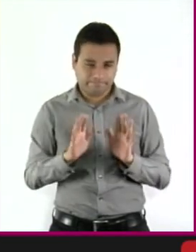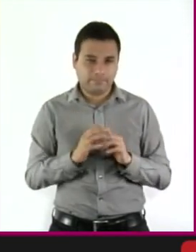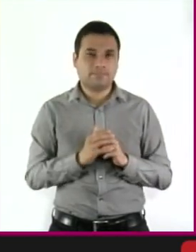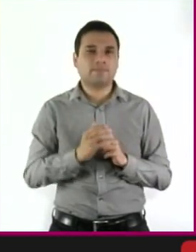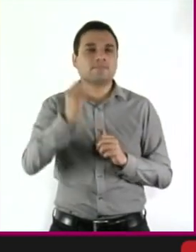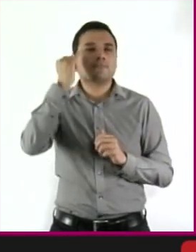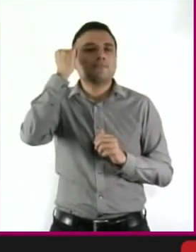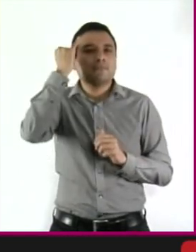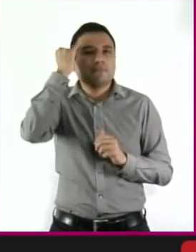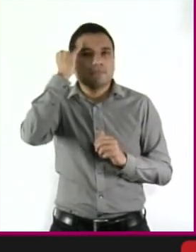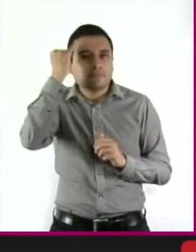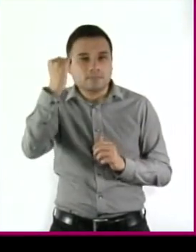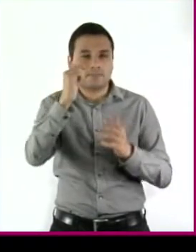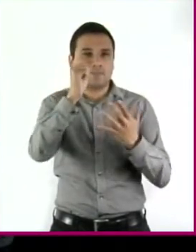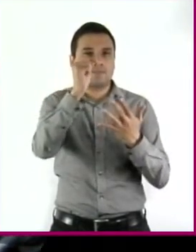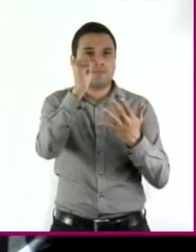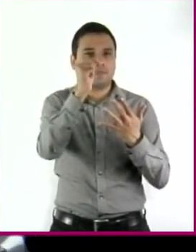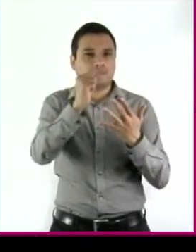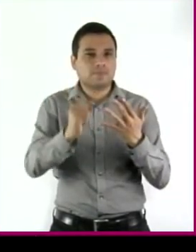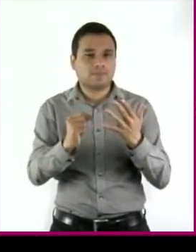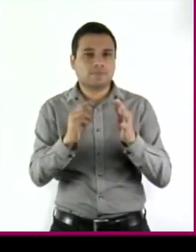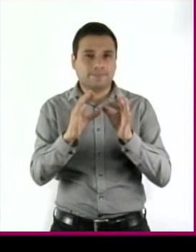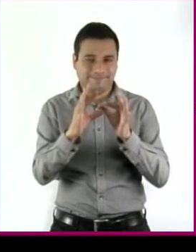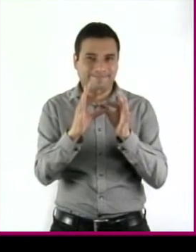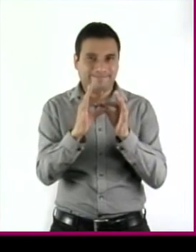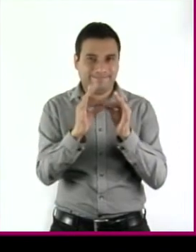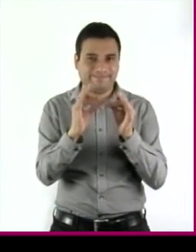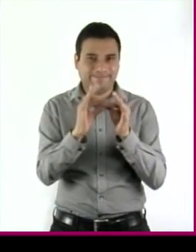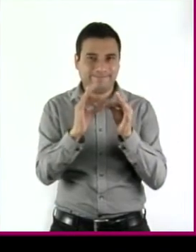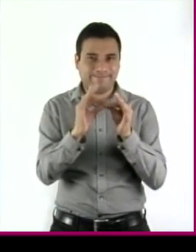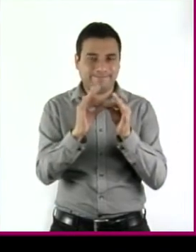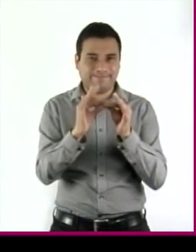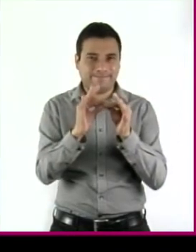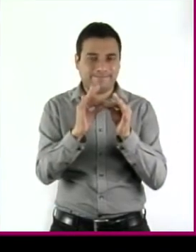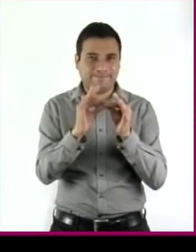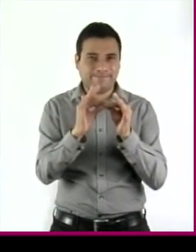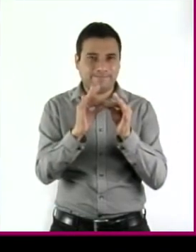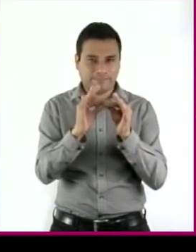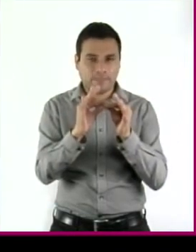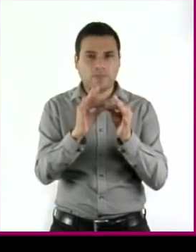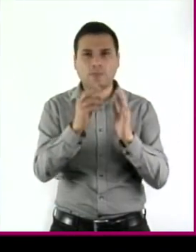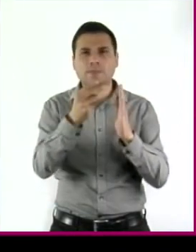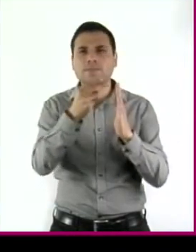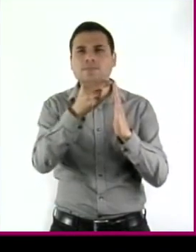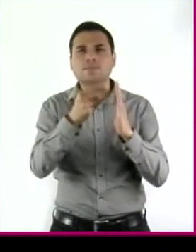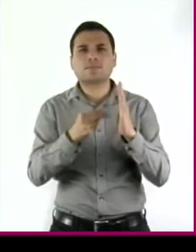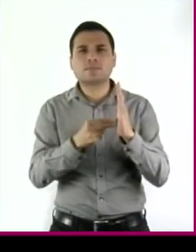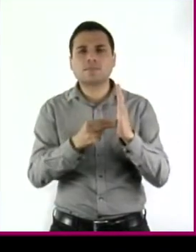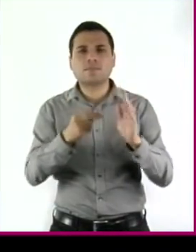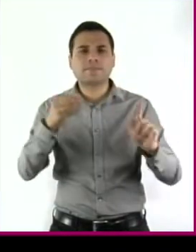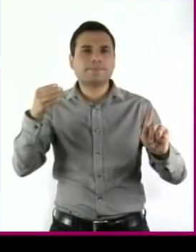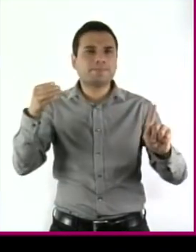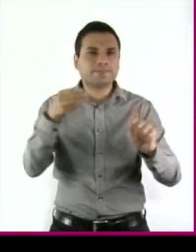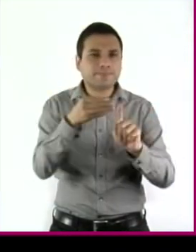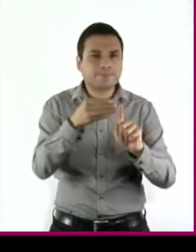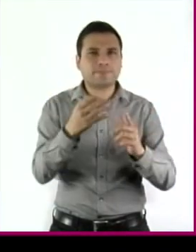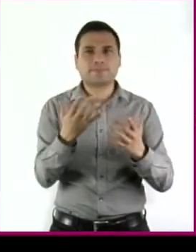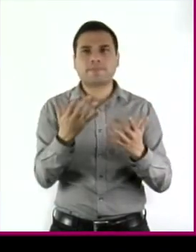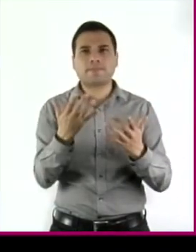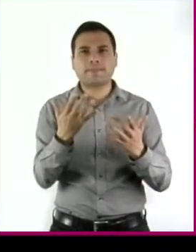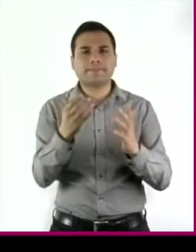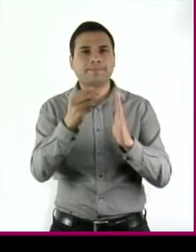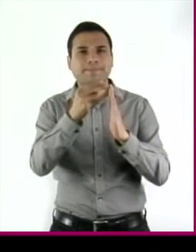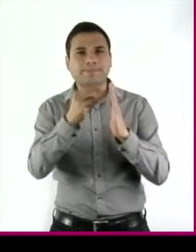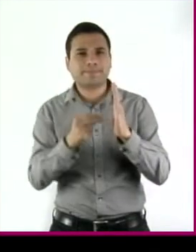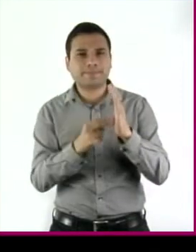a estas prácticas. La finalidad de las normas, sus mecanismos políticos y